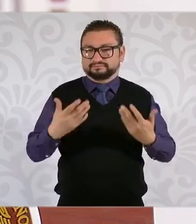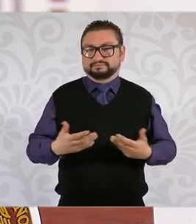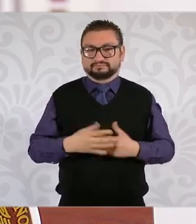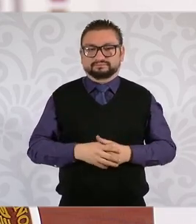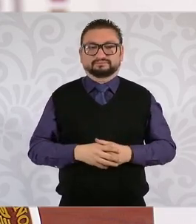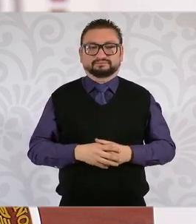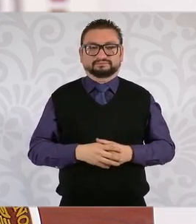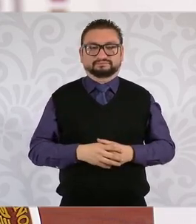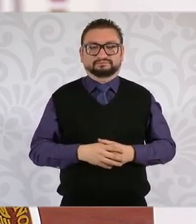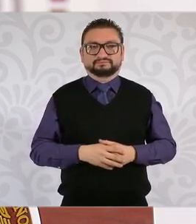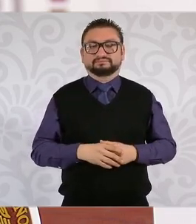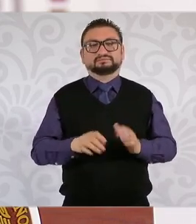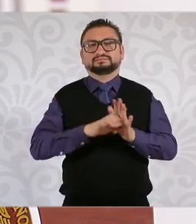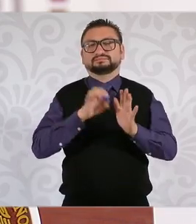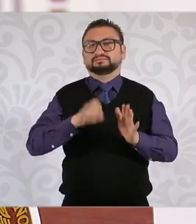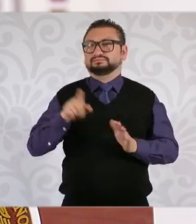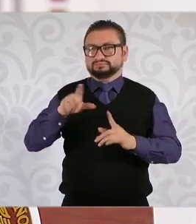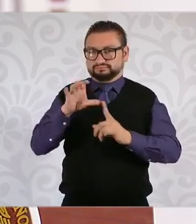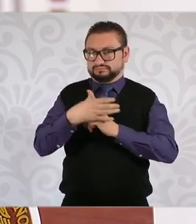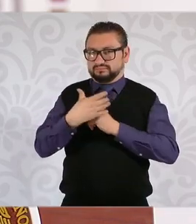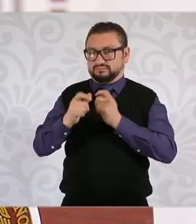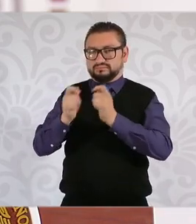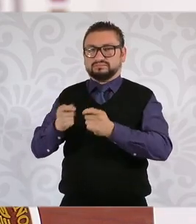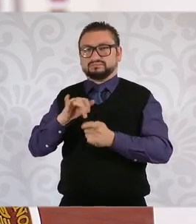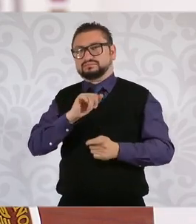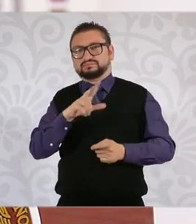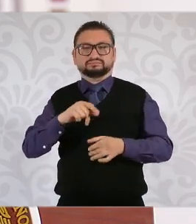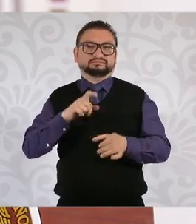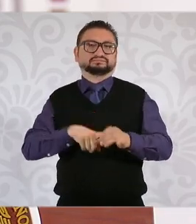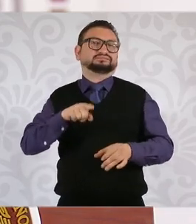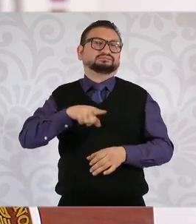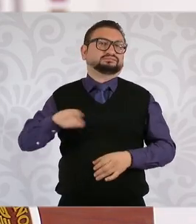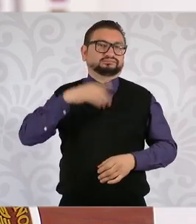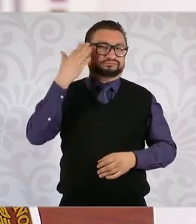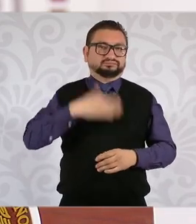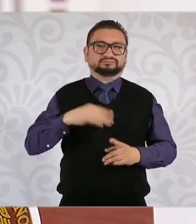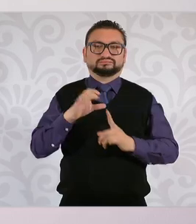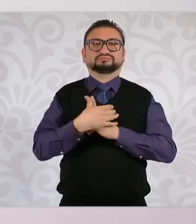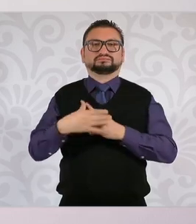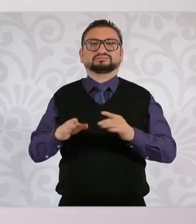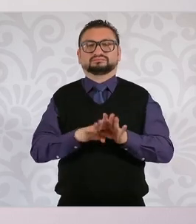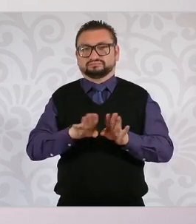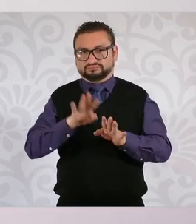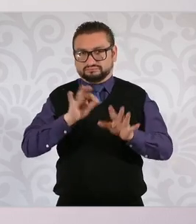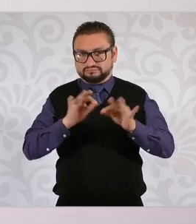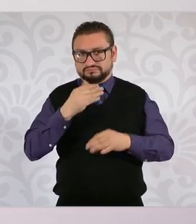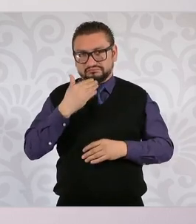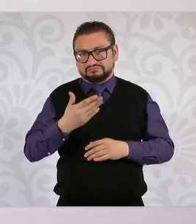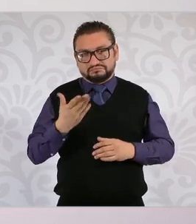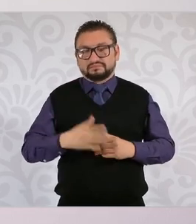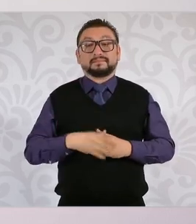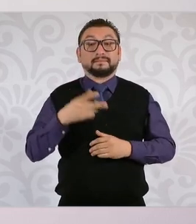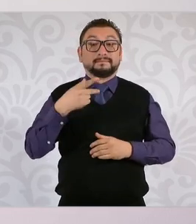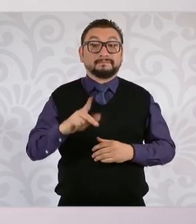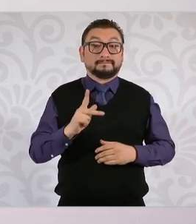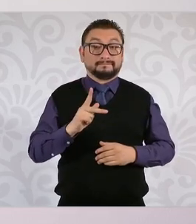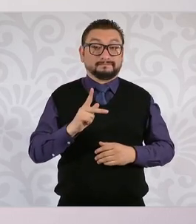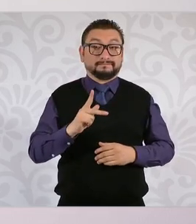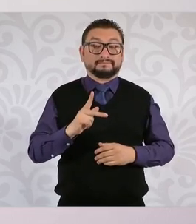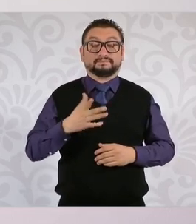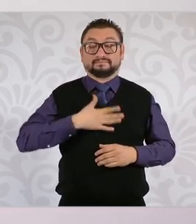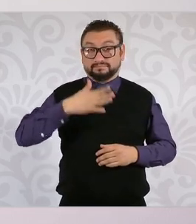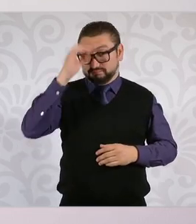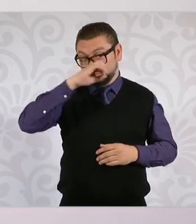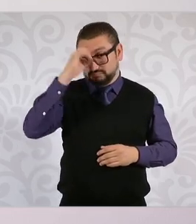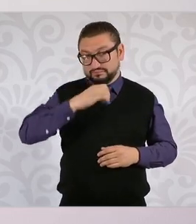Entonces, si están en una comisión o no, pues es asunto de ellos en qué comisión y cómo se eligen. Pero lo que es mi